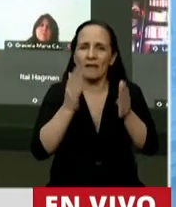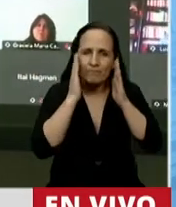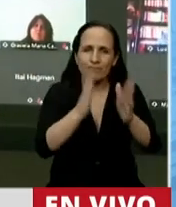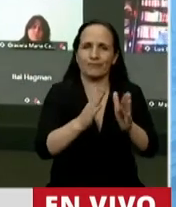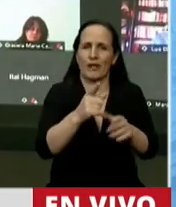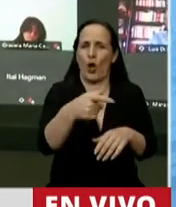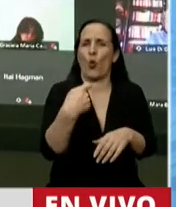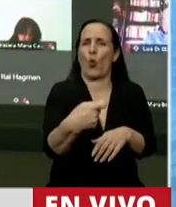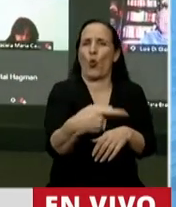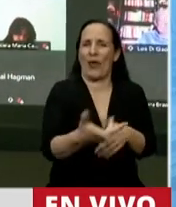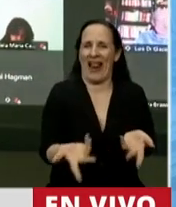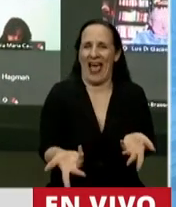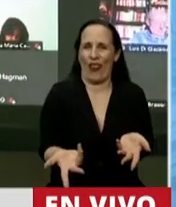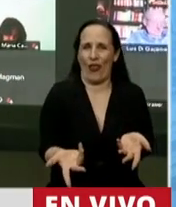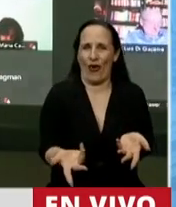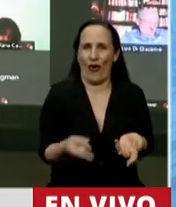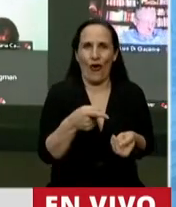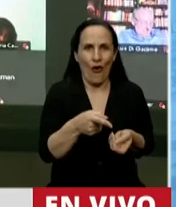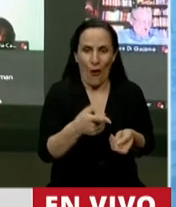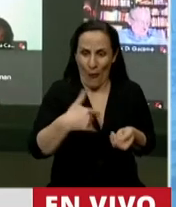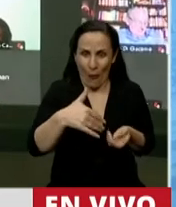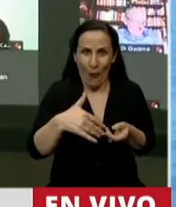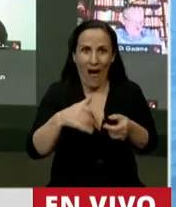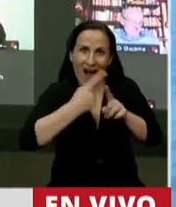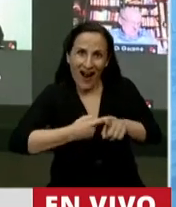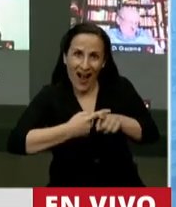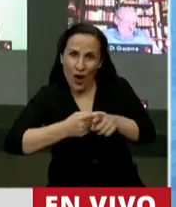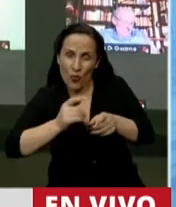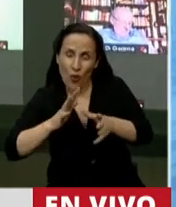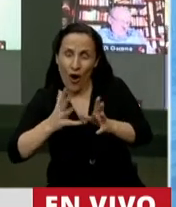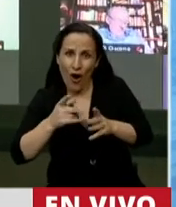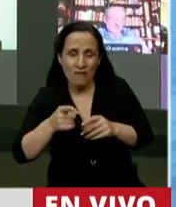lamentablemente que esta nueva forma que ha aplicado el Gobierno